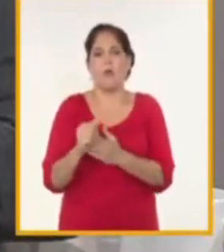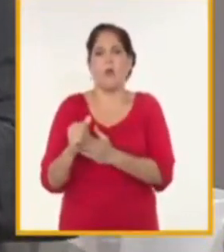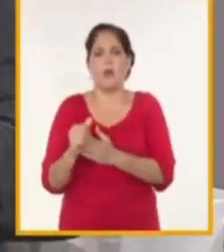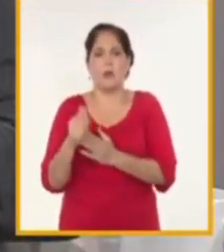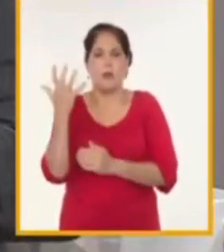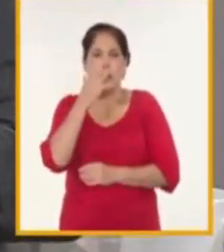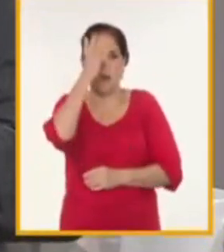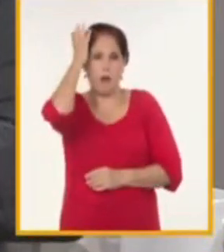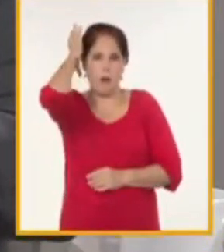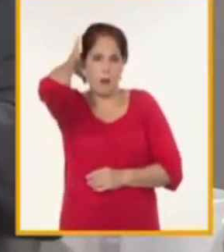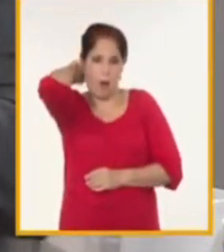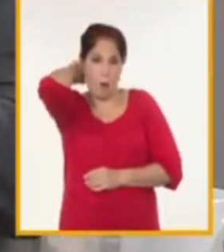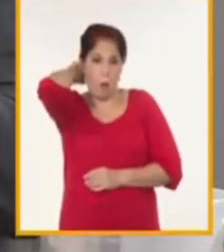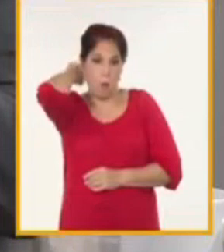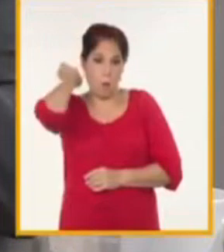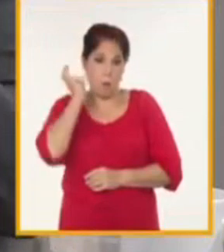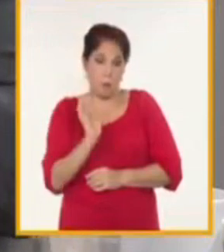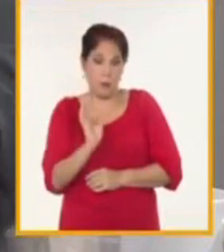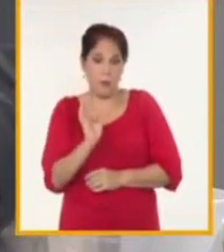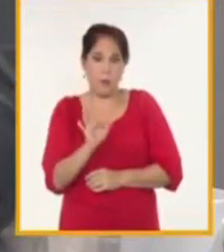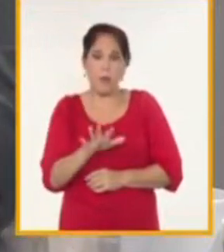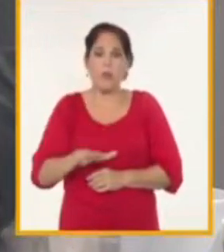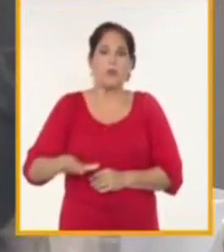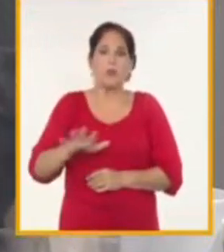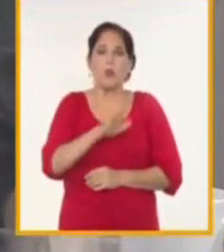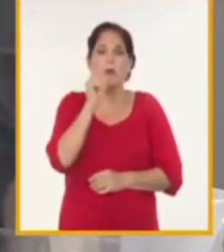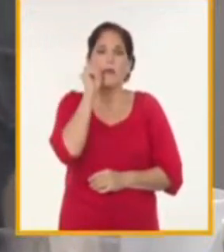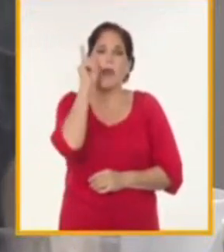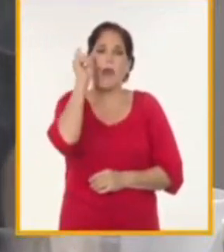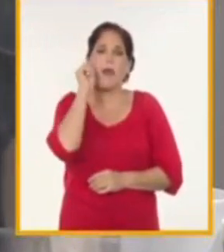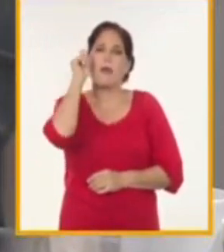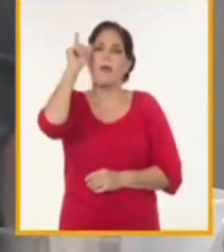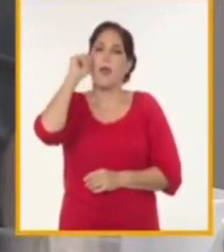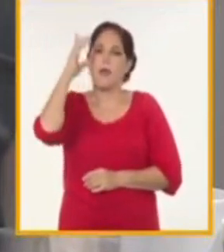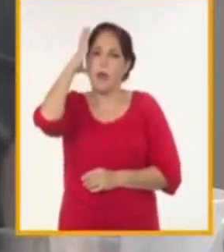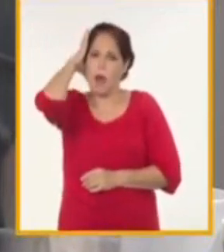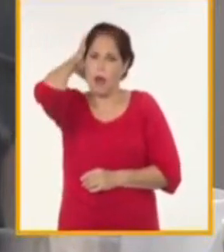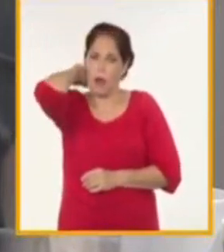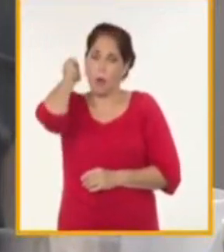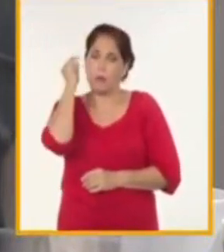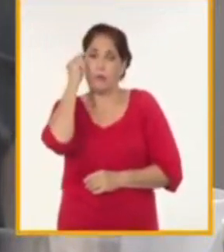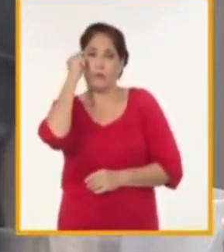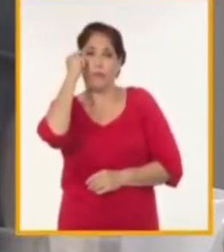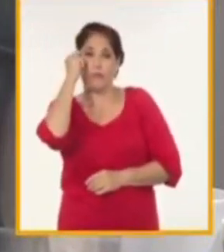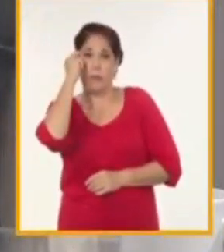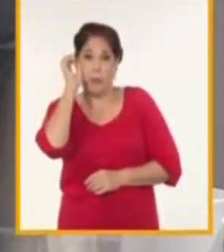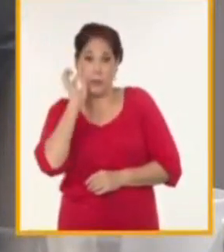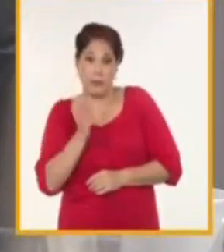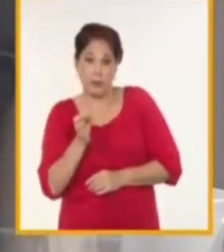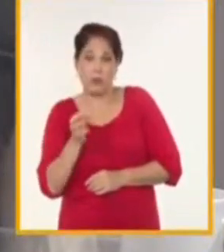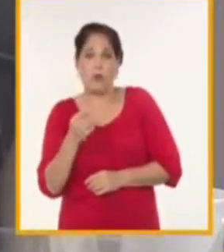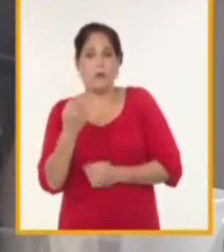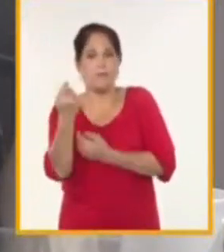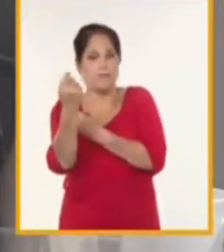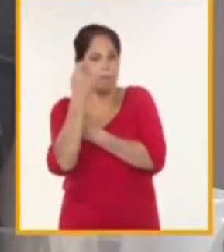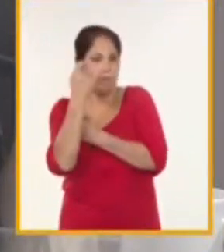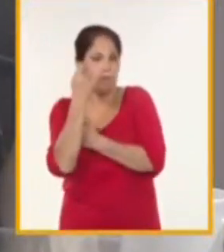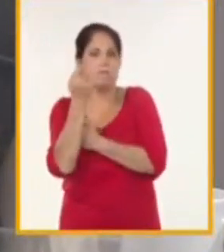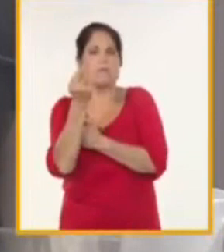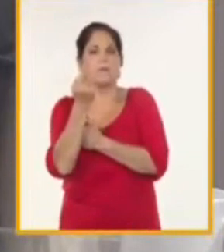general de ejército y que todas esas ideas que él en su momento nos trasladó